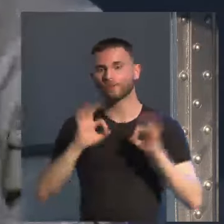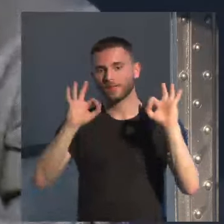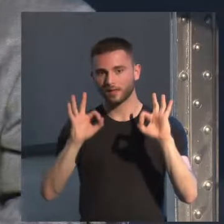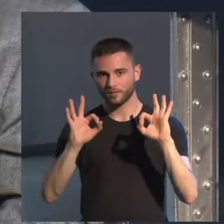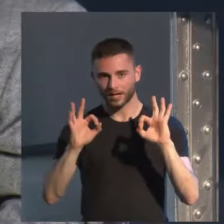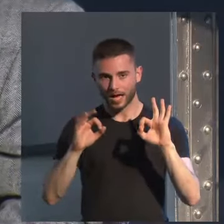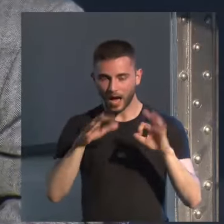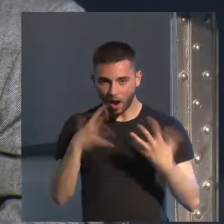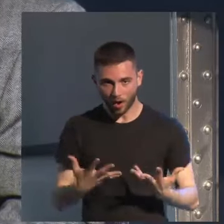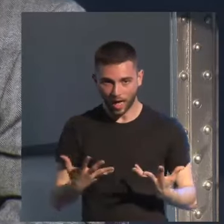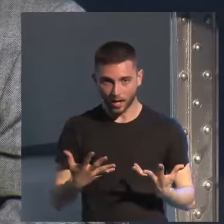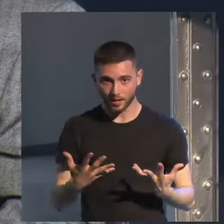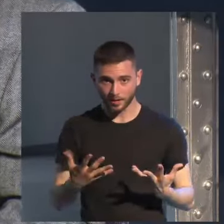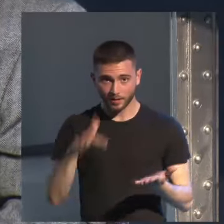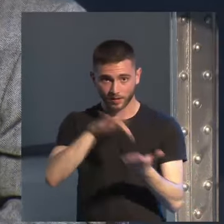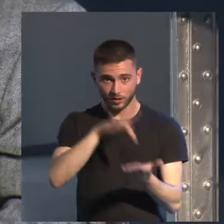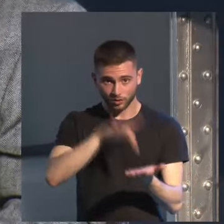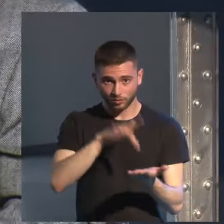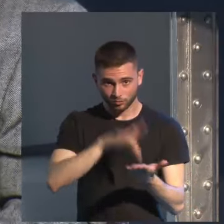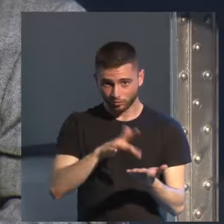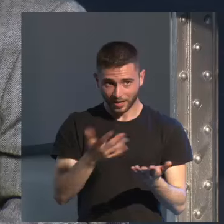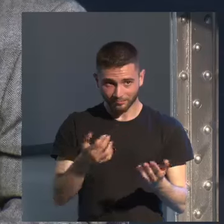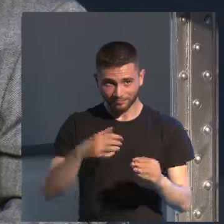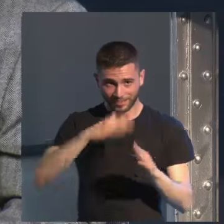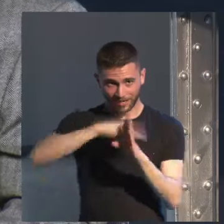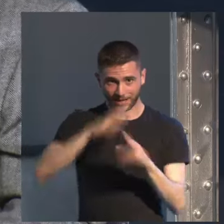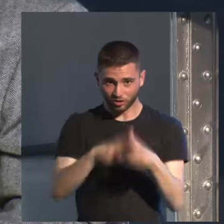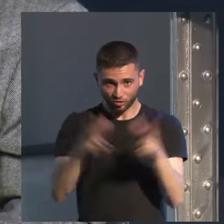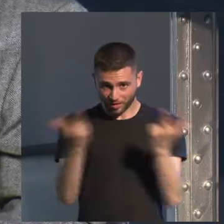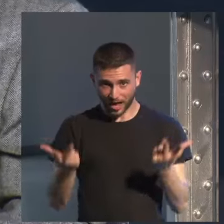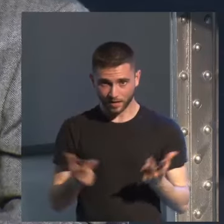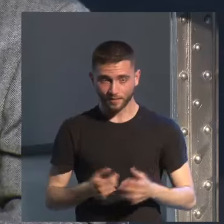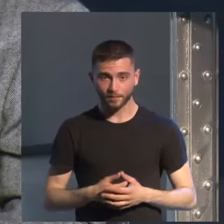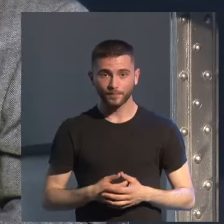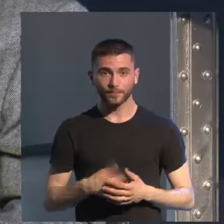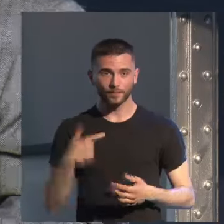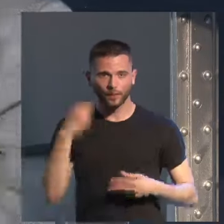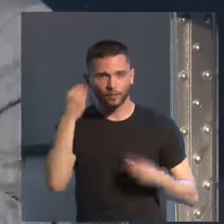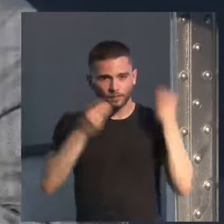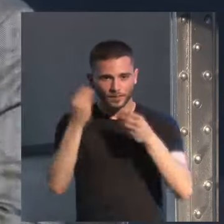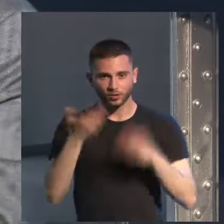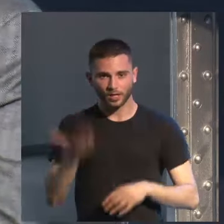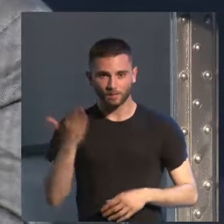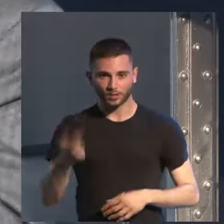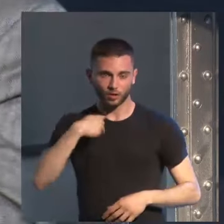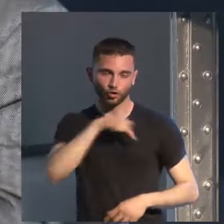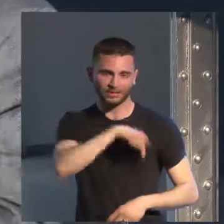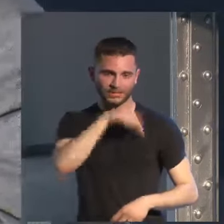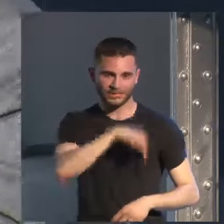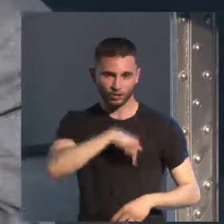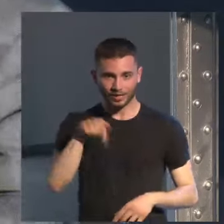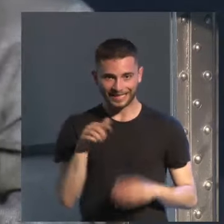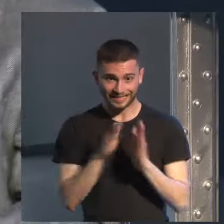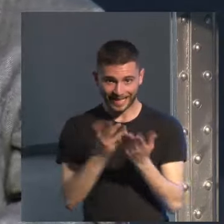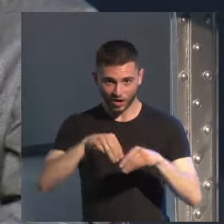está ocurriendo a nivel a nivel social y creo que que es importante o por lo menos yo siento que en esta